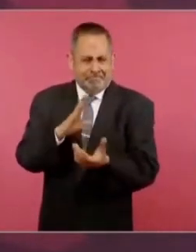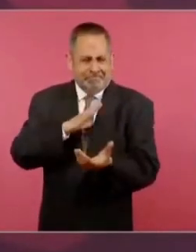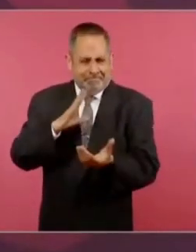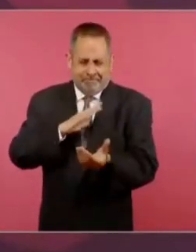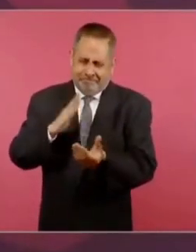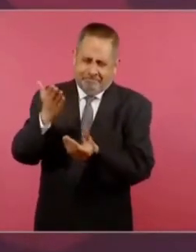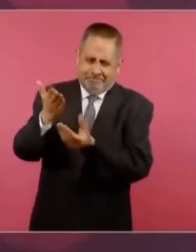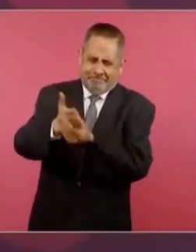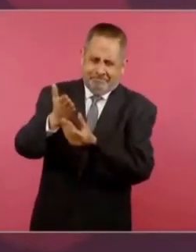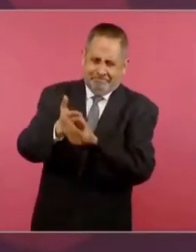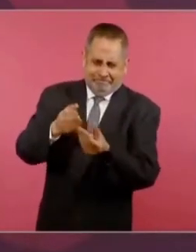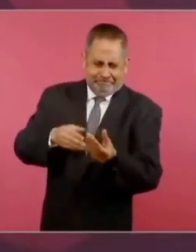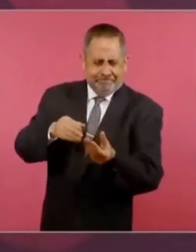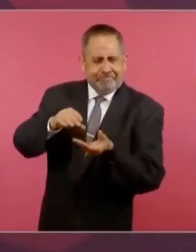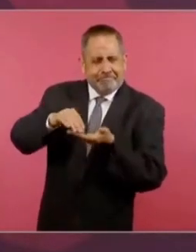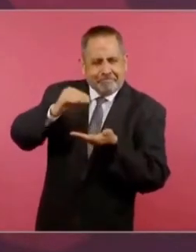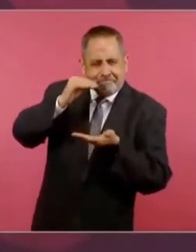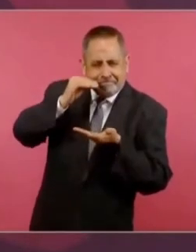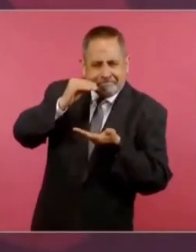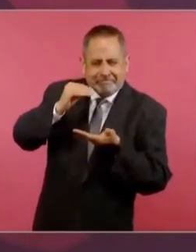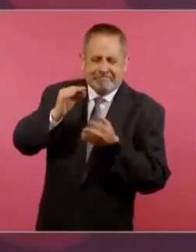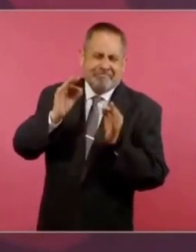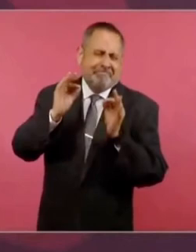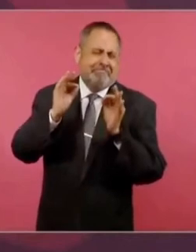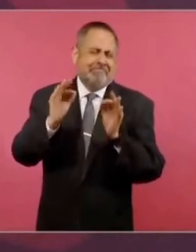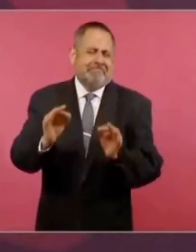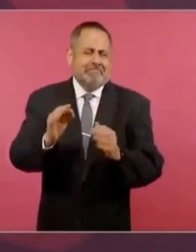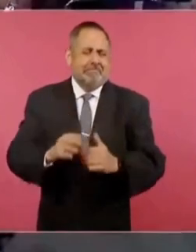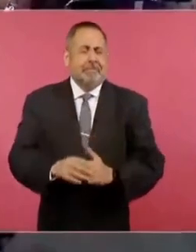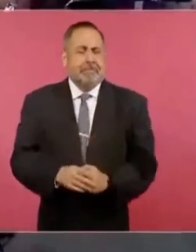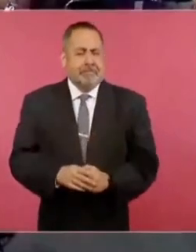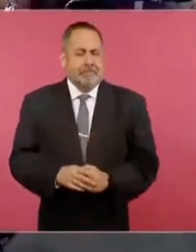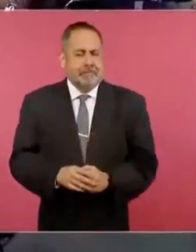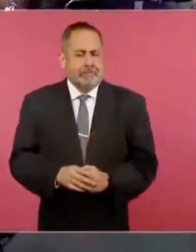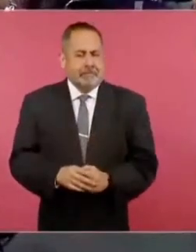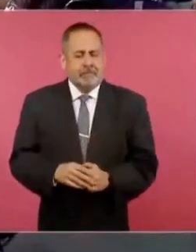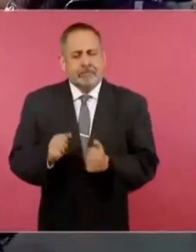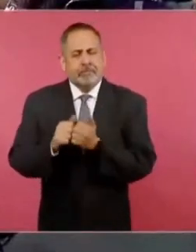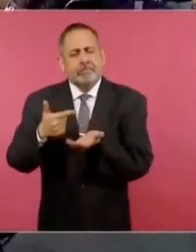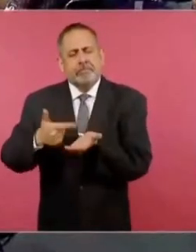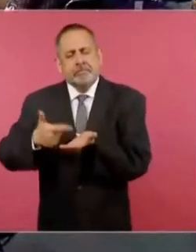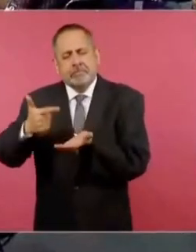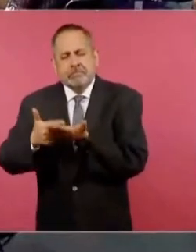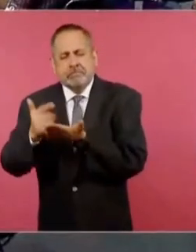nada más que con poca grasa,